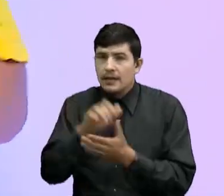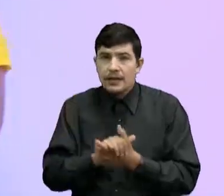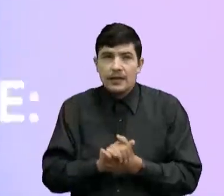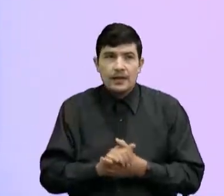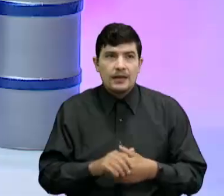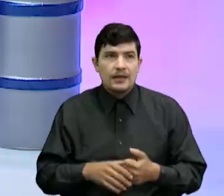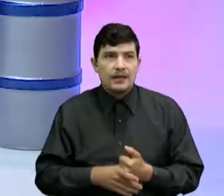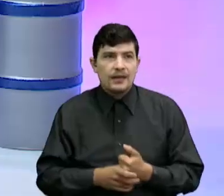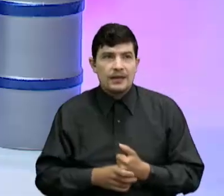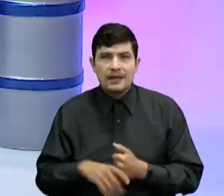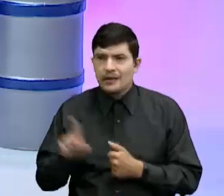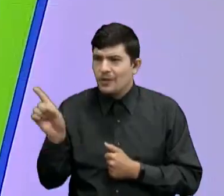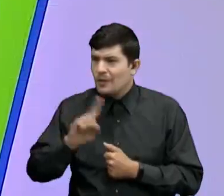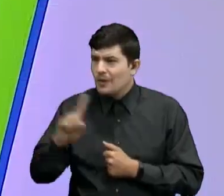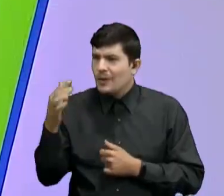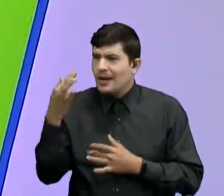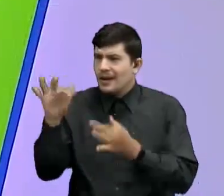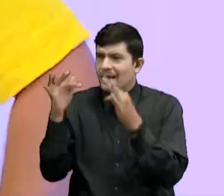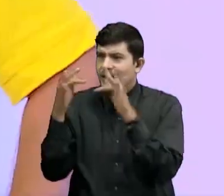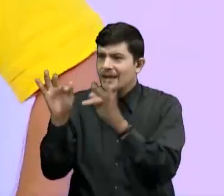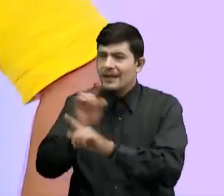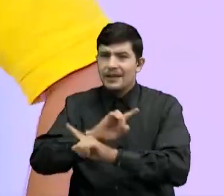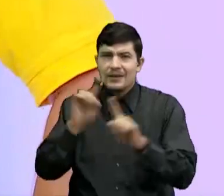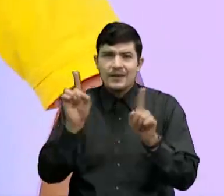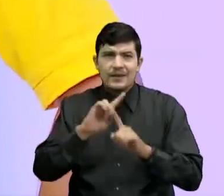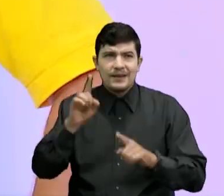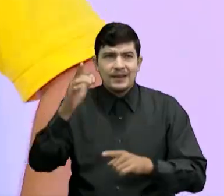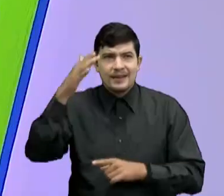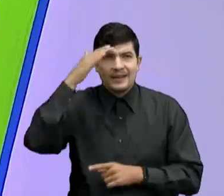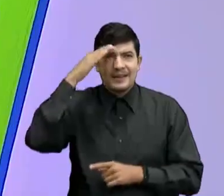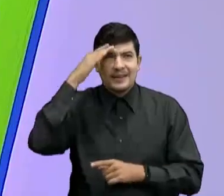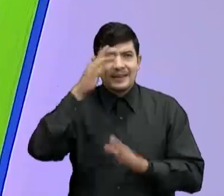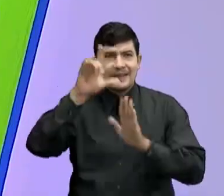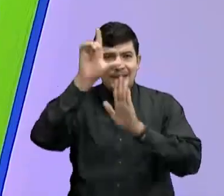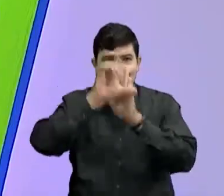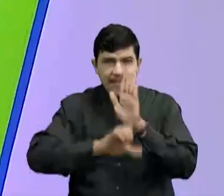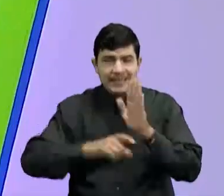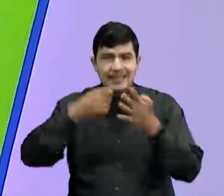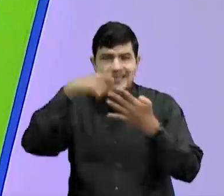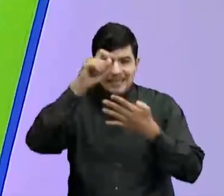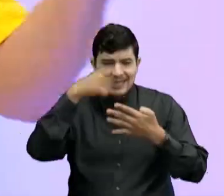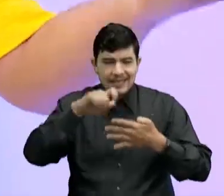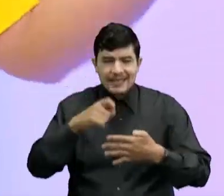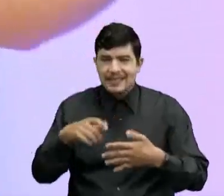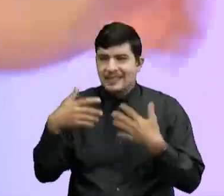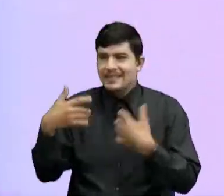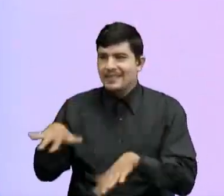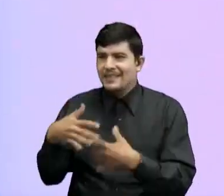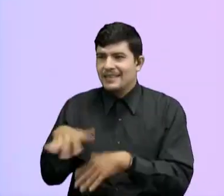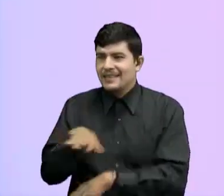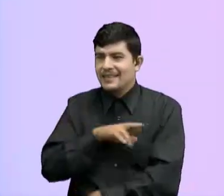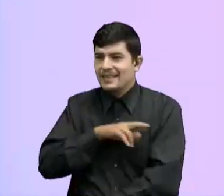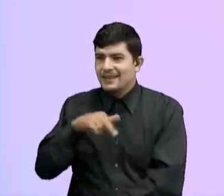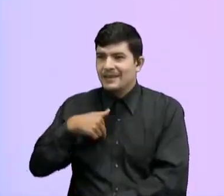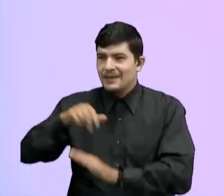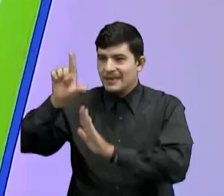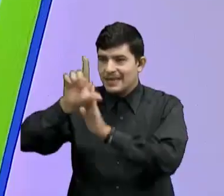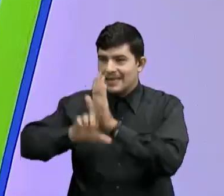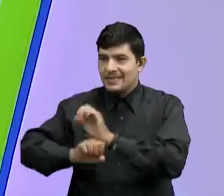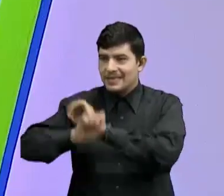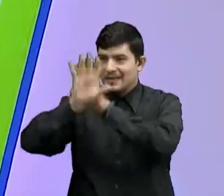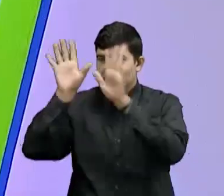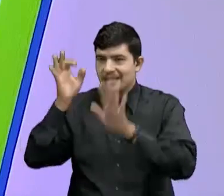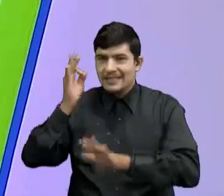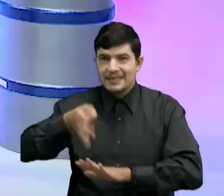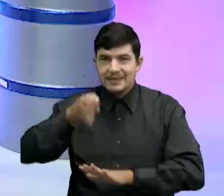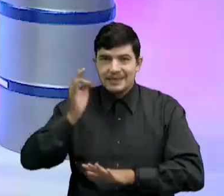tarea No, la tarea no Pues sí, la tarea no Pero la lista Es que como pasamos lista en la mañana Ya los fritos de